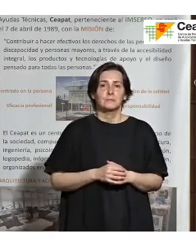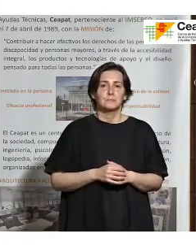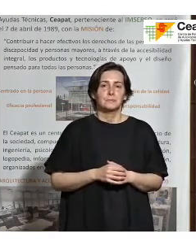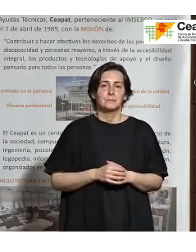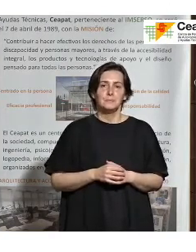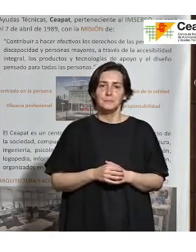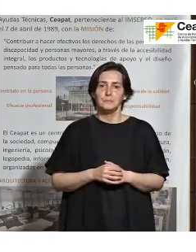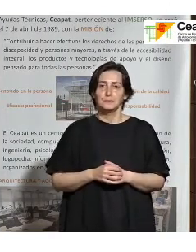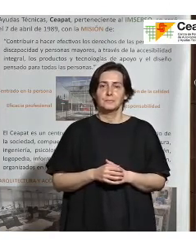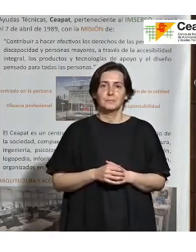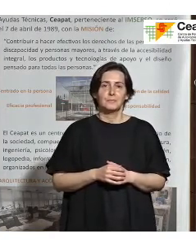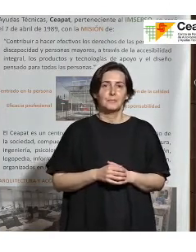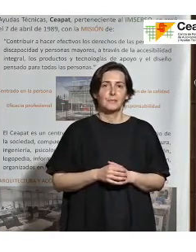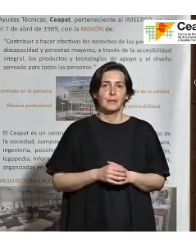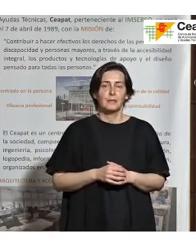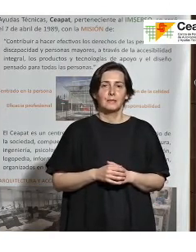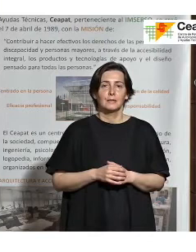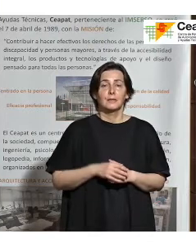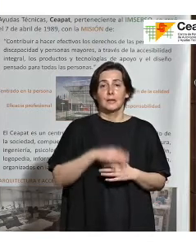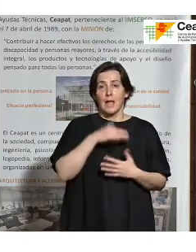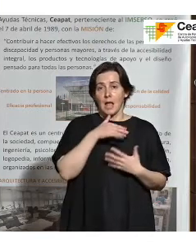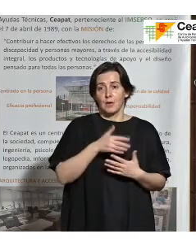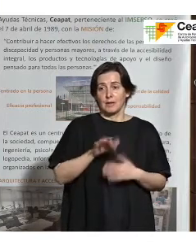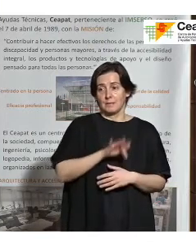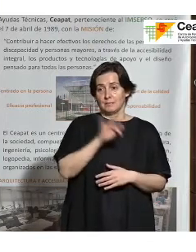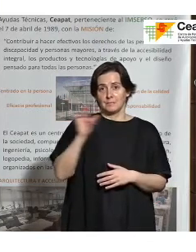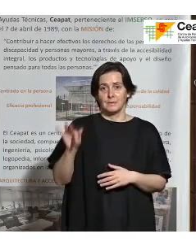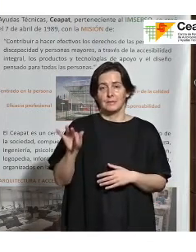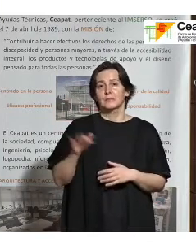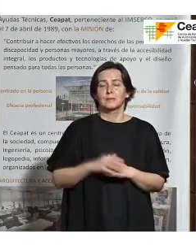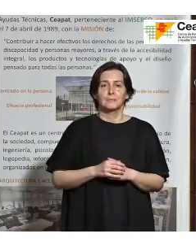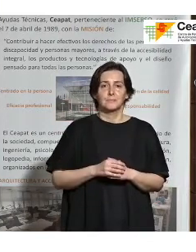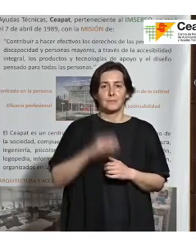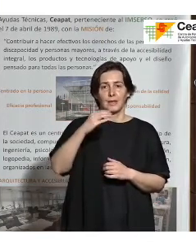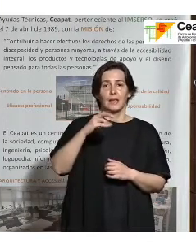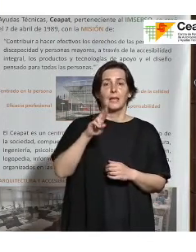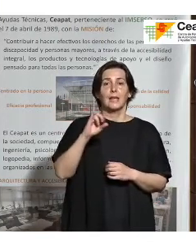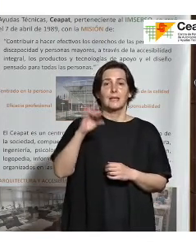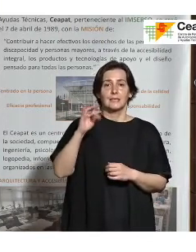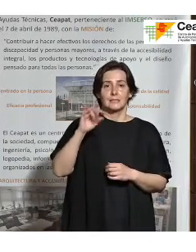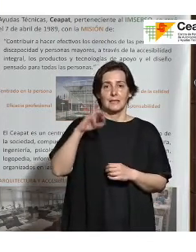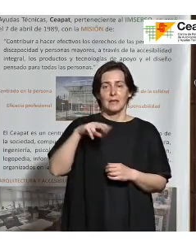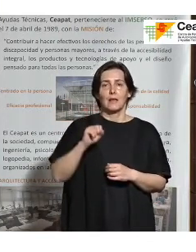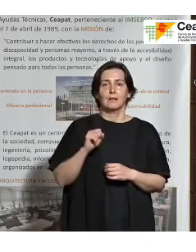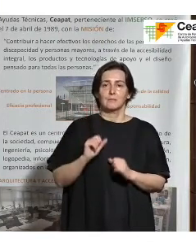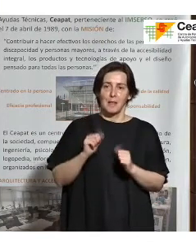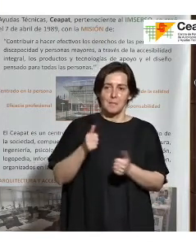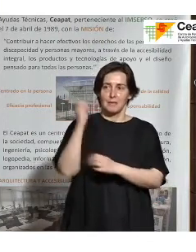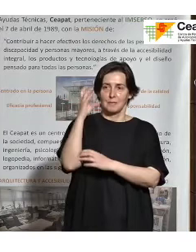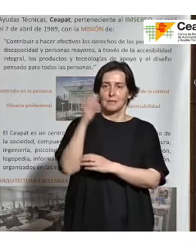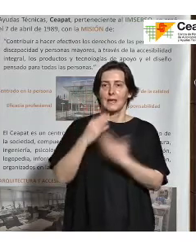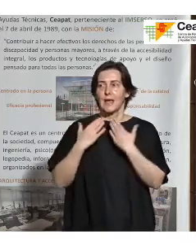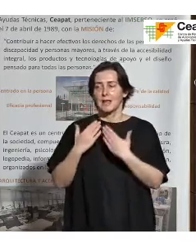Y bueno, pues voy a dar ya paso a Cristina para que comience con su intervención. Muchas gracias.